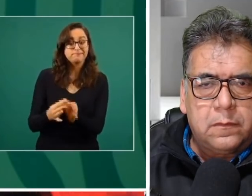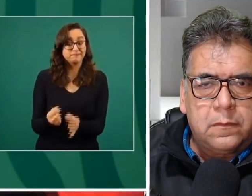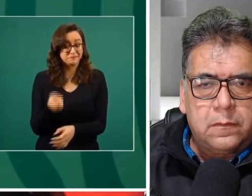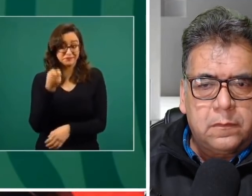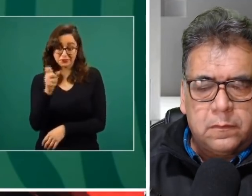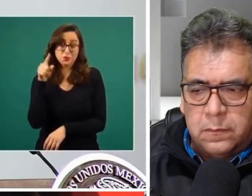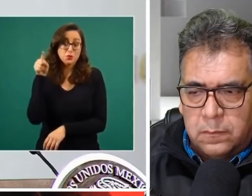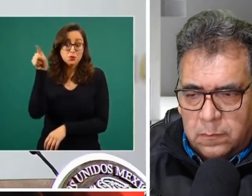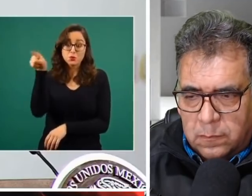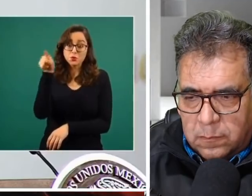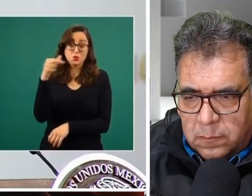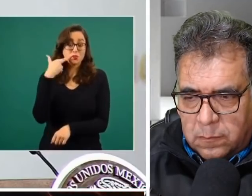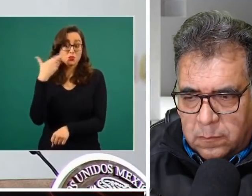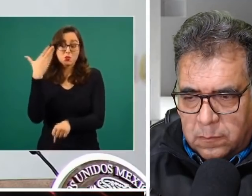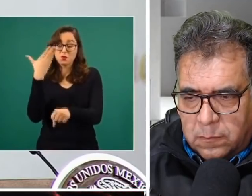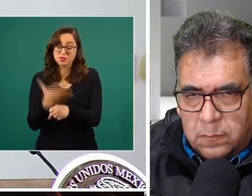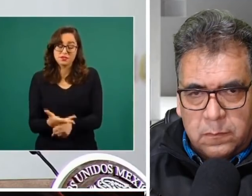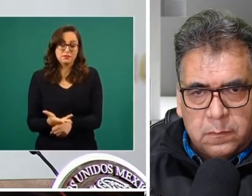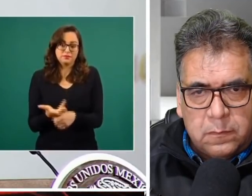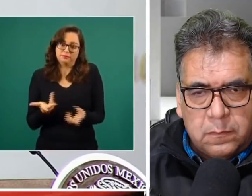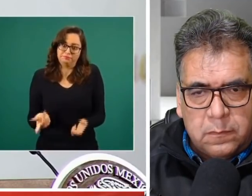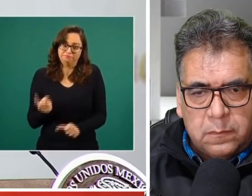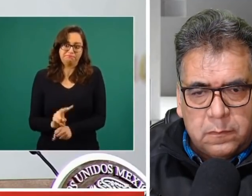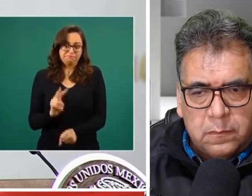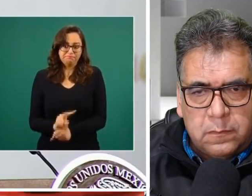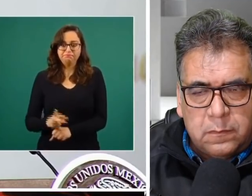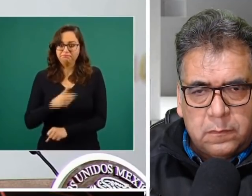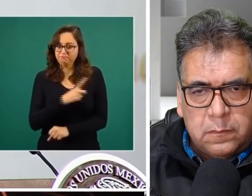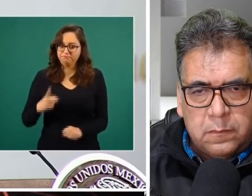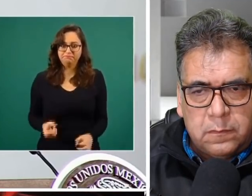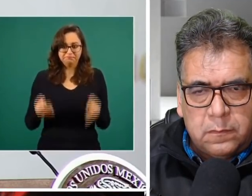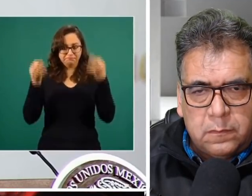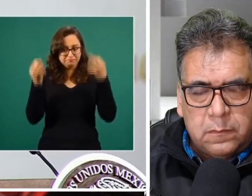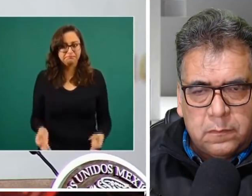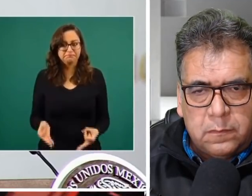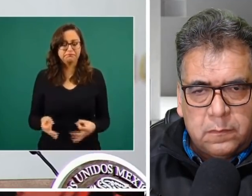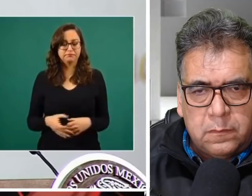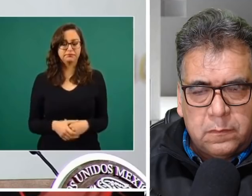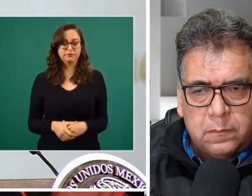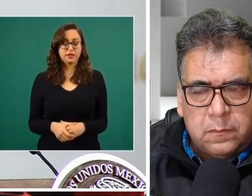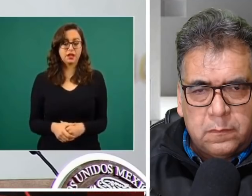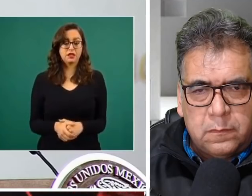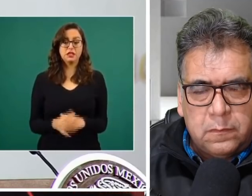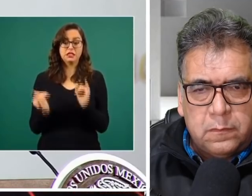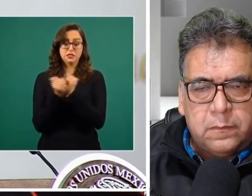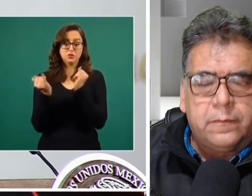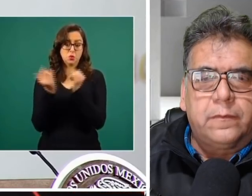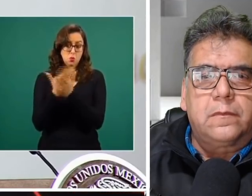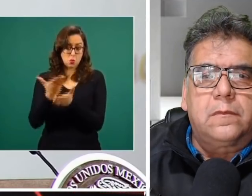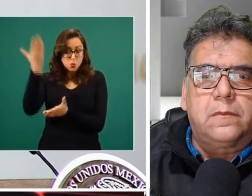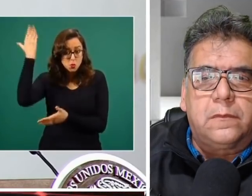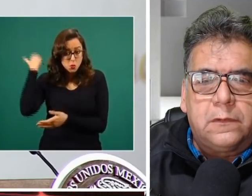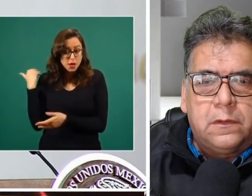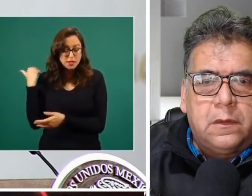de vigilancia tiene que funcionar adecuadamente. No como antes, que estaban ahí de